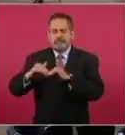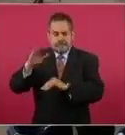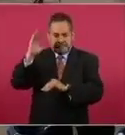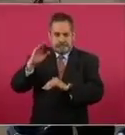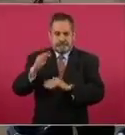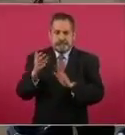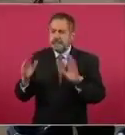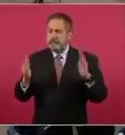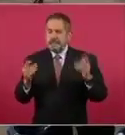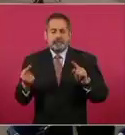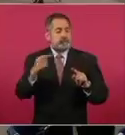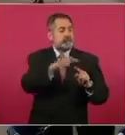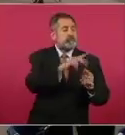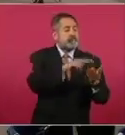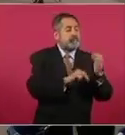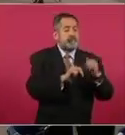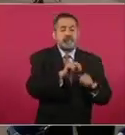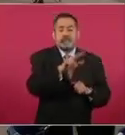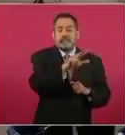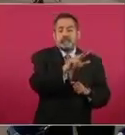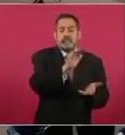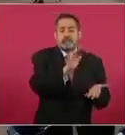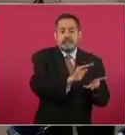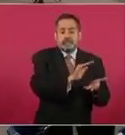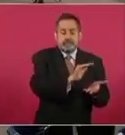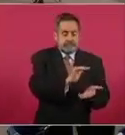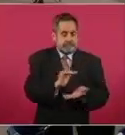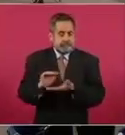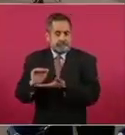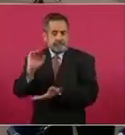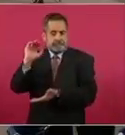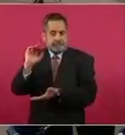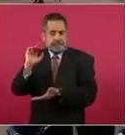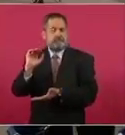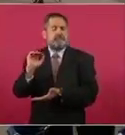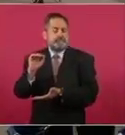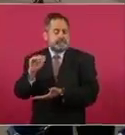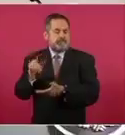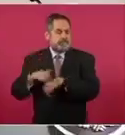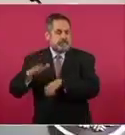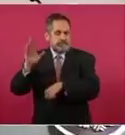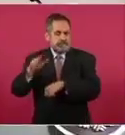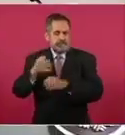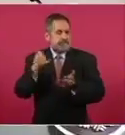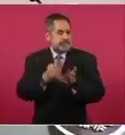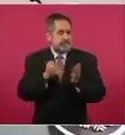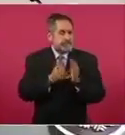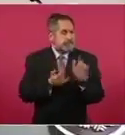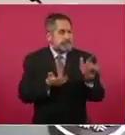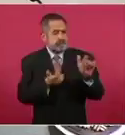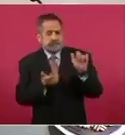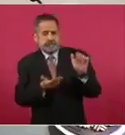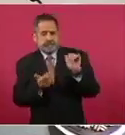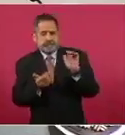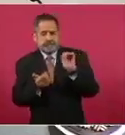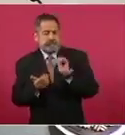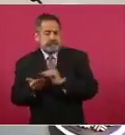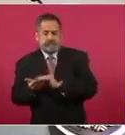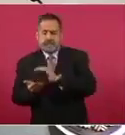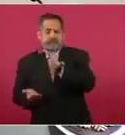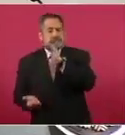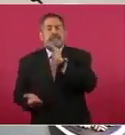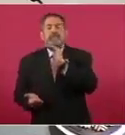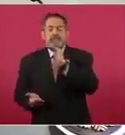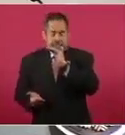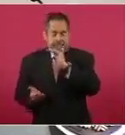de 2018. Es decir, la recaudación está por encima y ya superó los